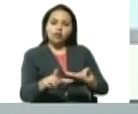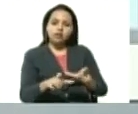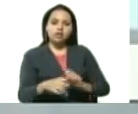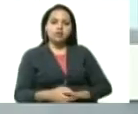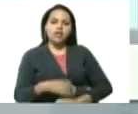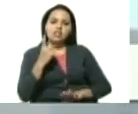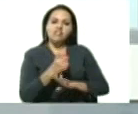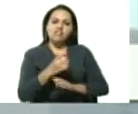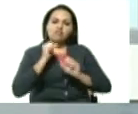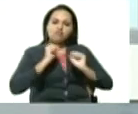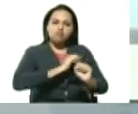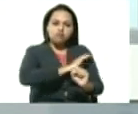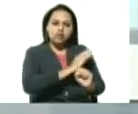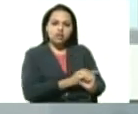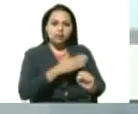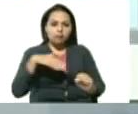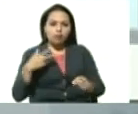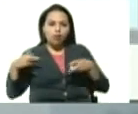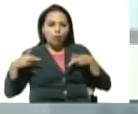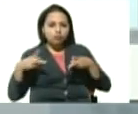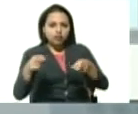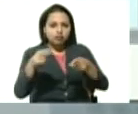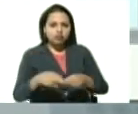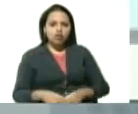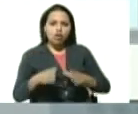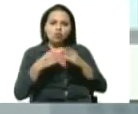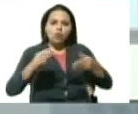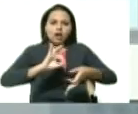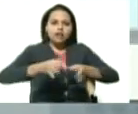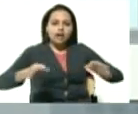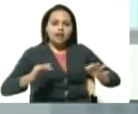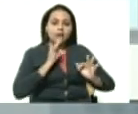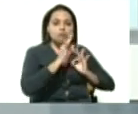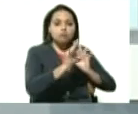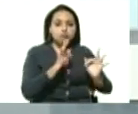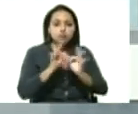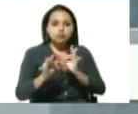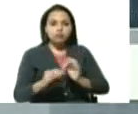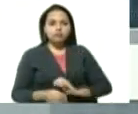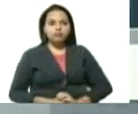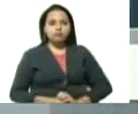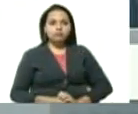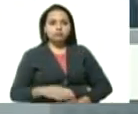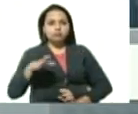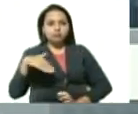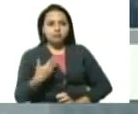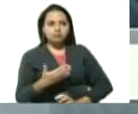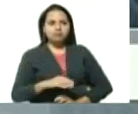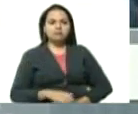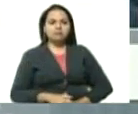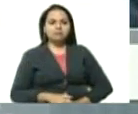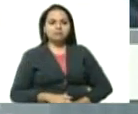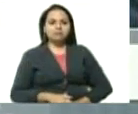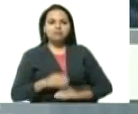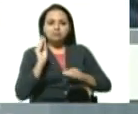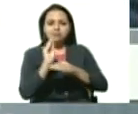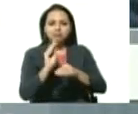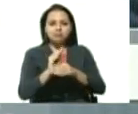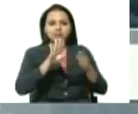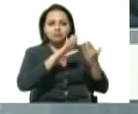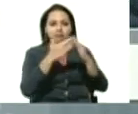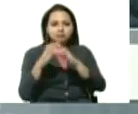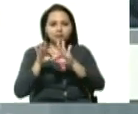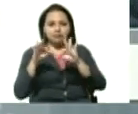radical para cortar todas las cadenas de transmisión y garantizar en su familia en su comunidad en su estado